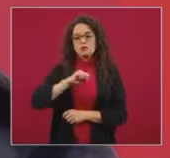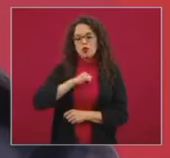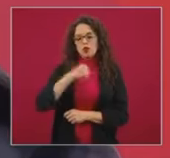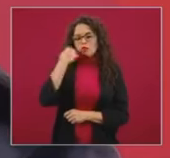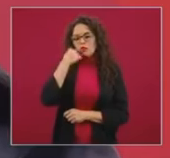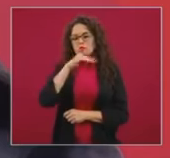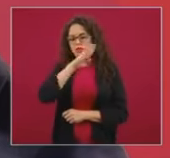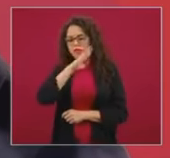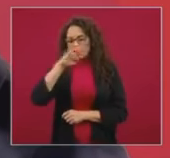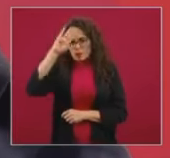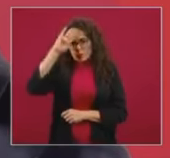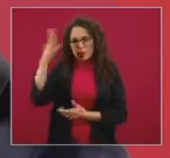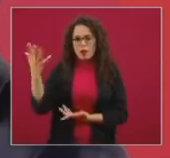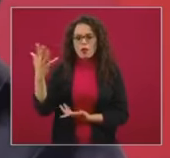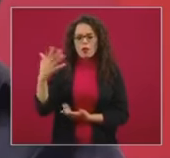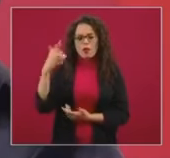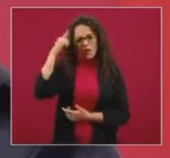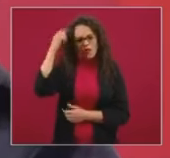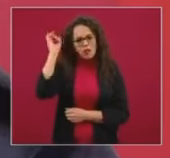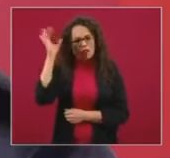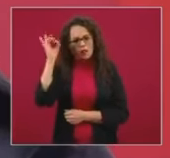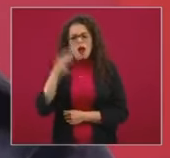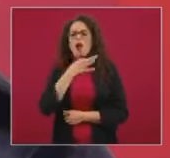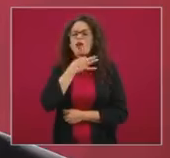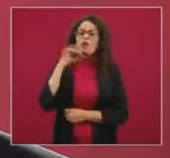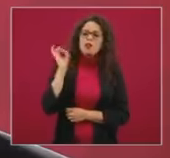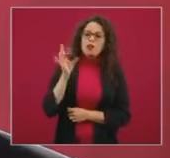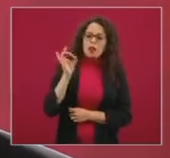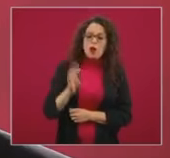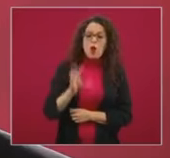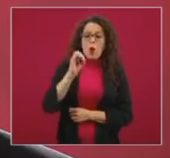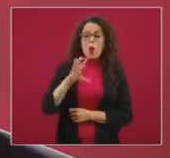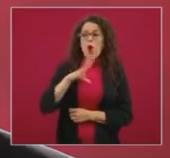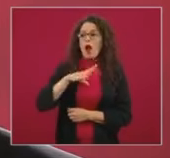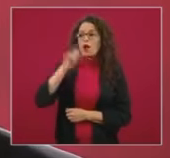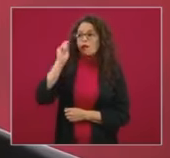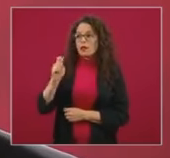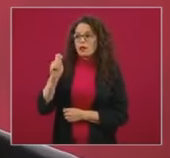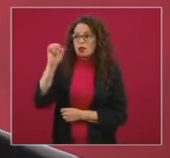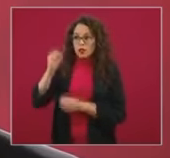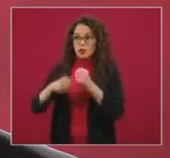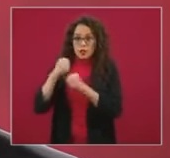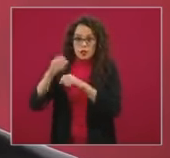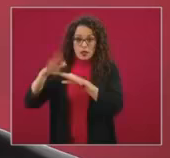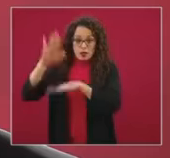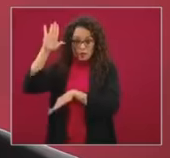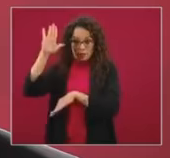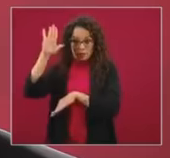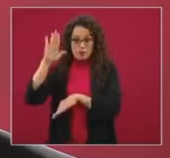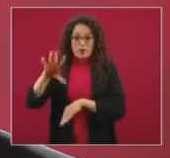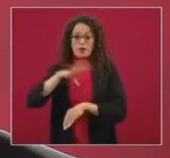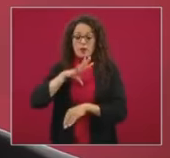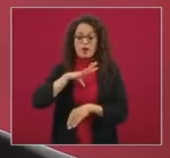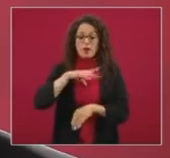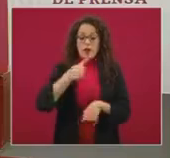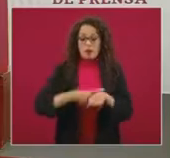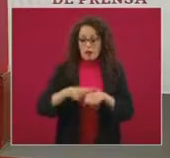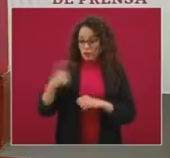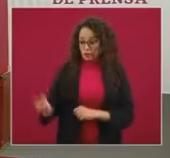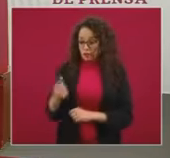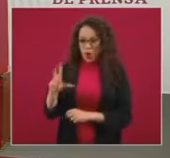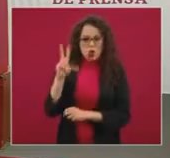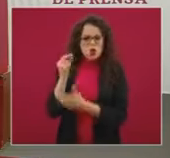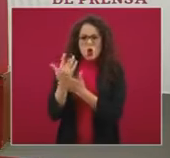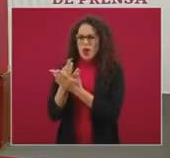cabeza y además se tiene 60 o más años de edad o enfermedades crónicas no se espere no se